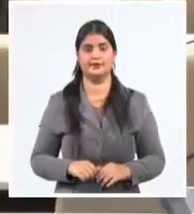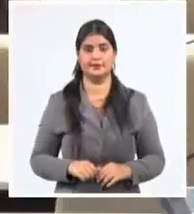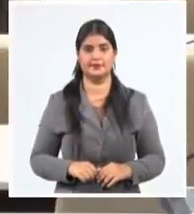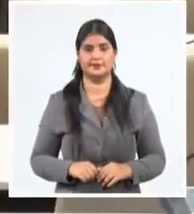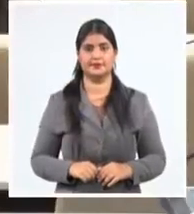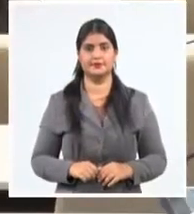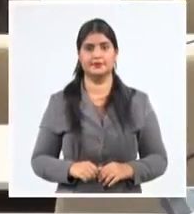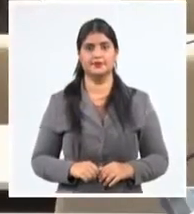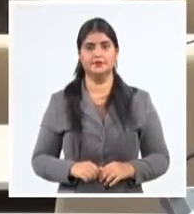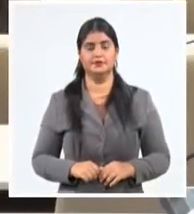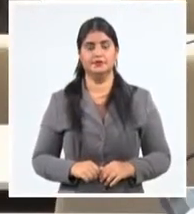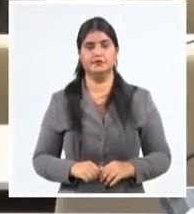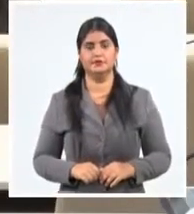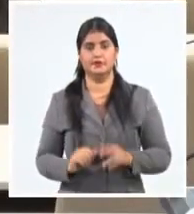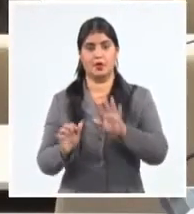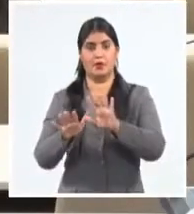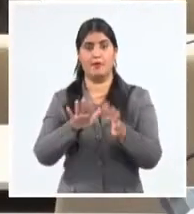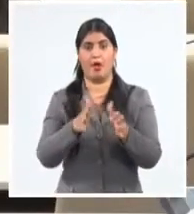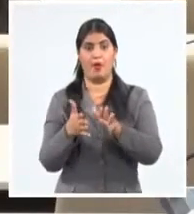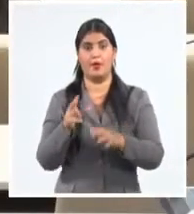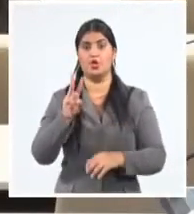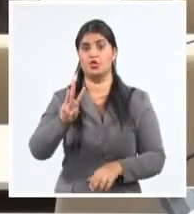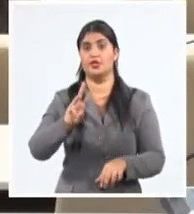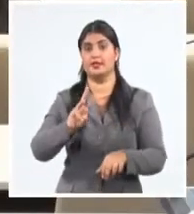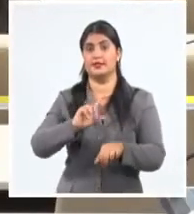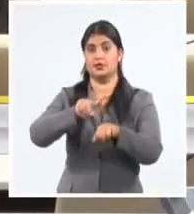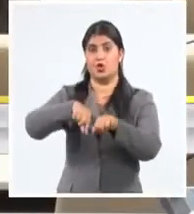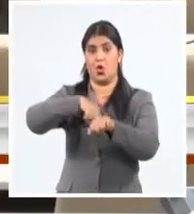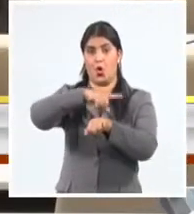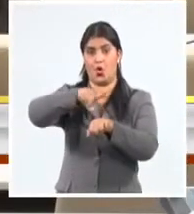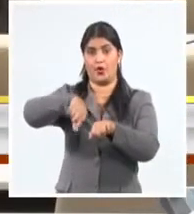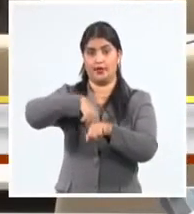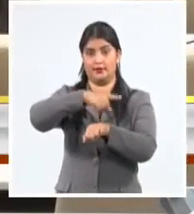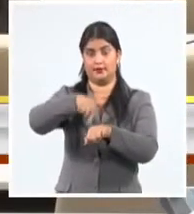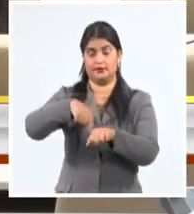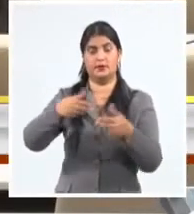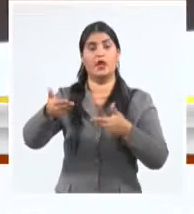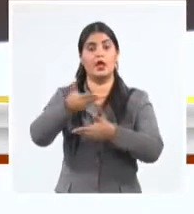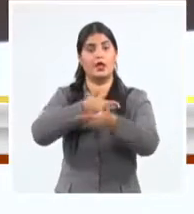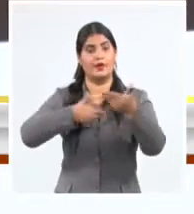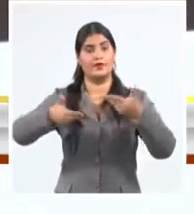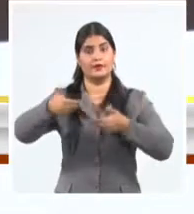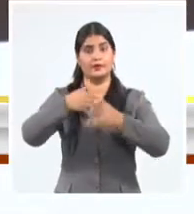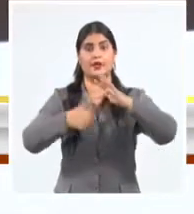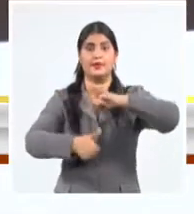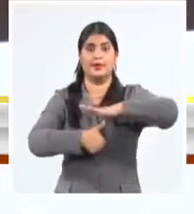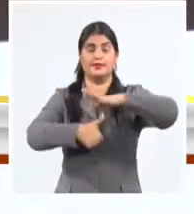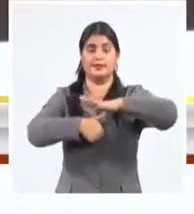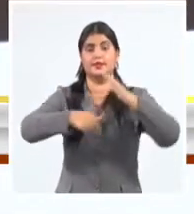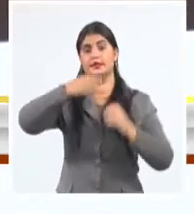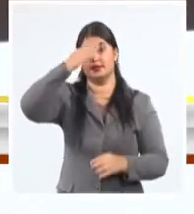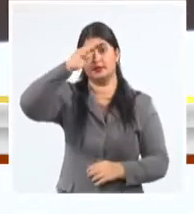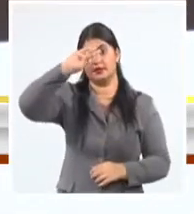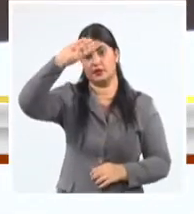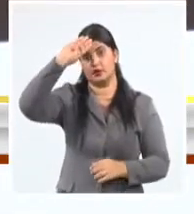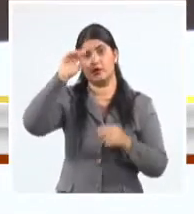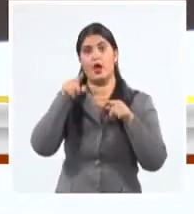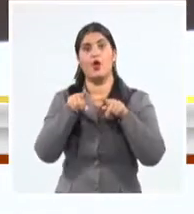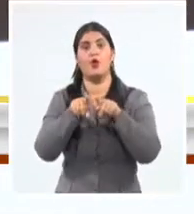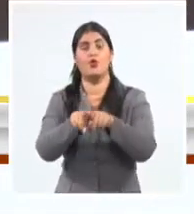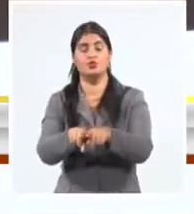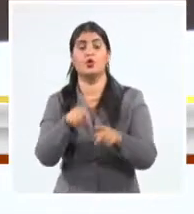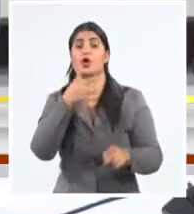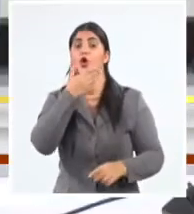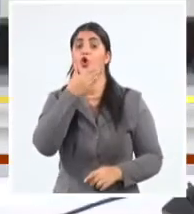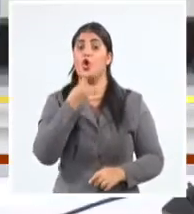Por casi tres horas intercambió el presidente de la República de Cuba, Miguel Díaz-Canel Bermúdez, con jóvenes trabajadores de la banca cubana,